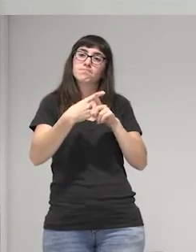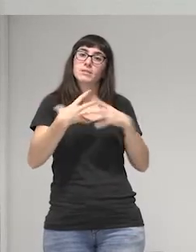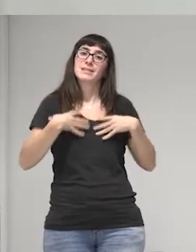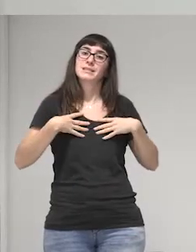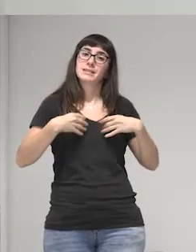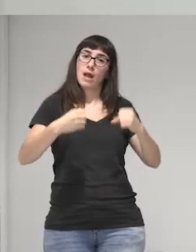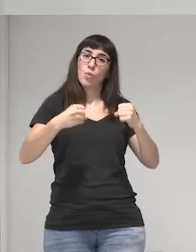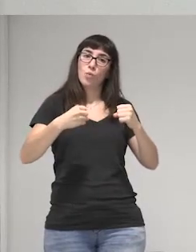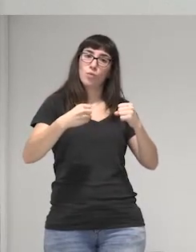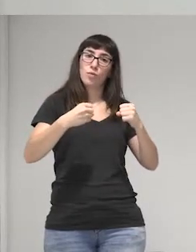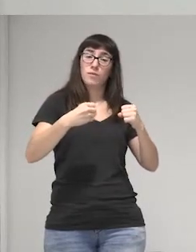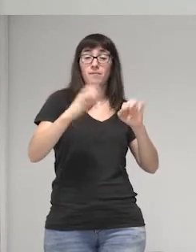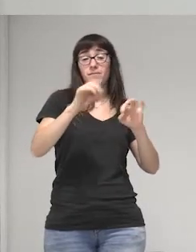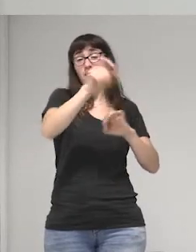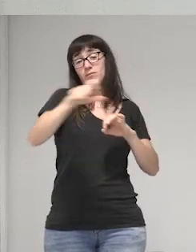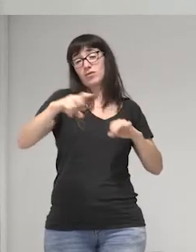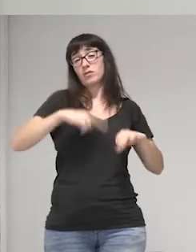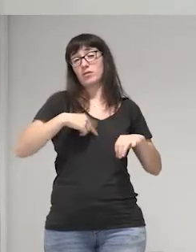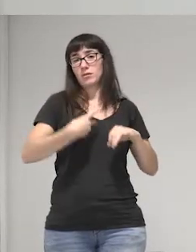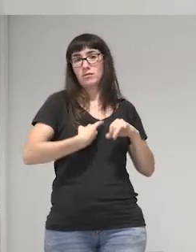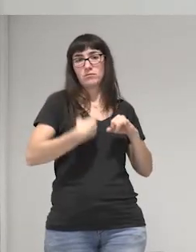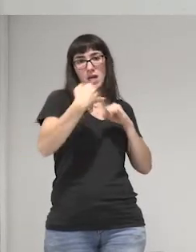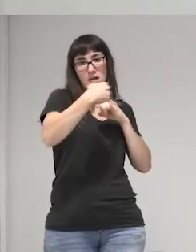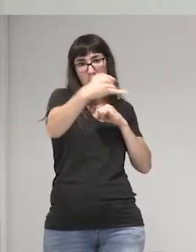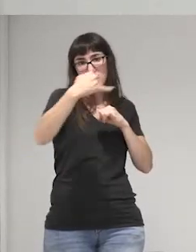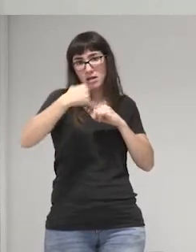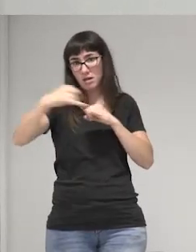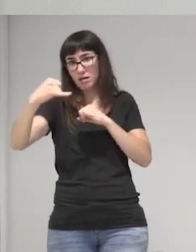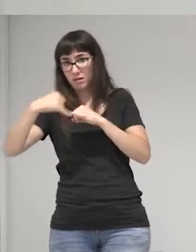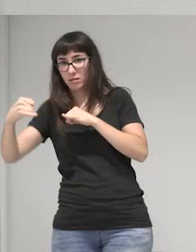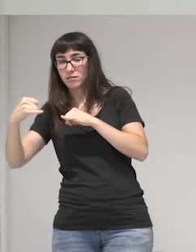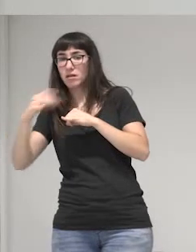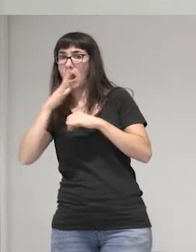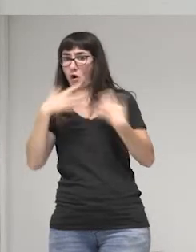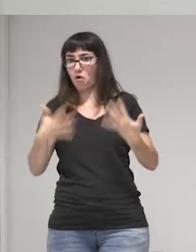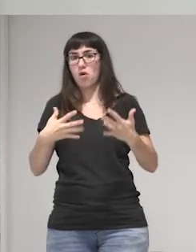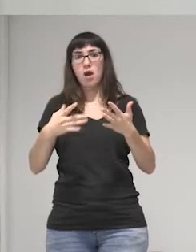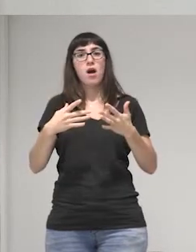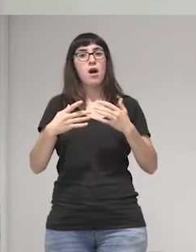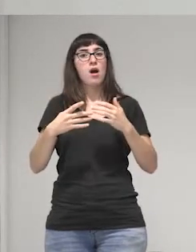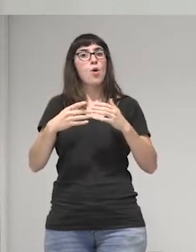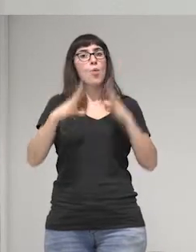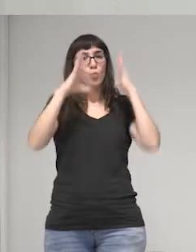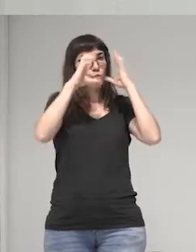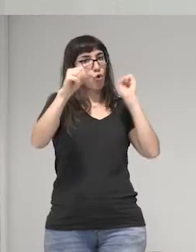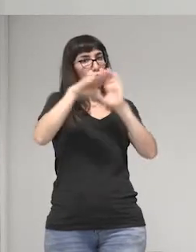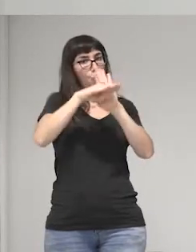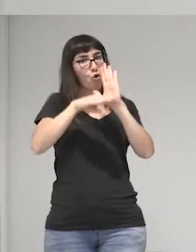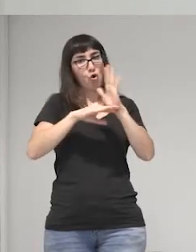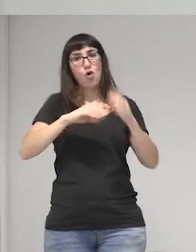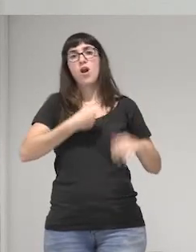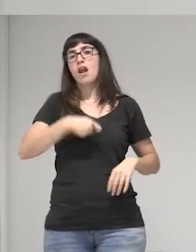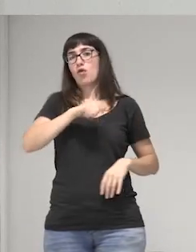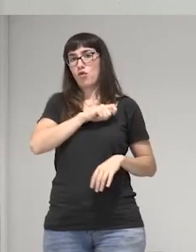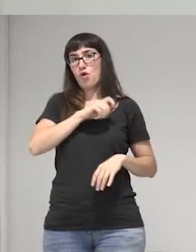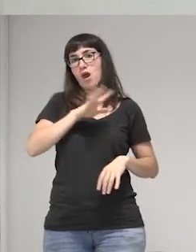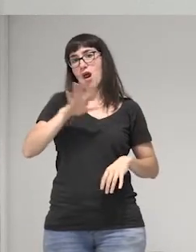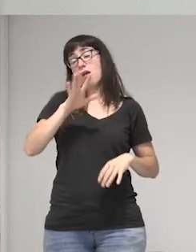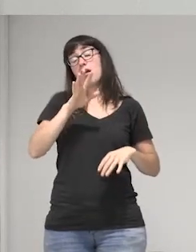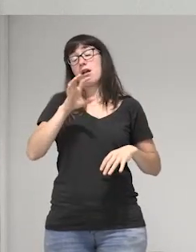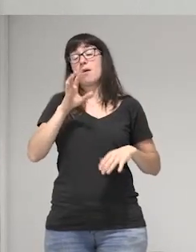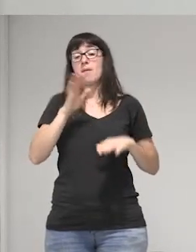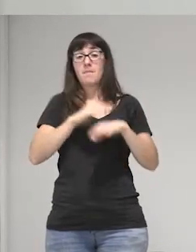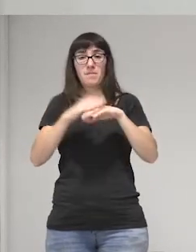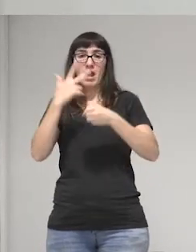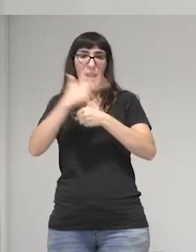salud para personas trans que esto va a entrar a la normativa nacional de salud o sea al protocolo nacional y esto porque